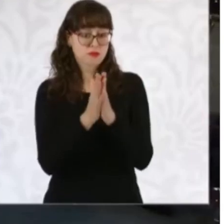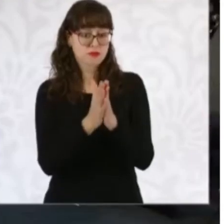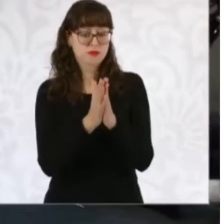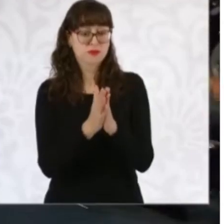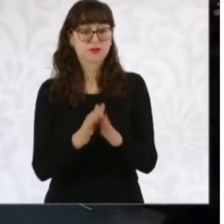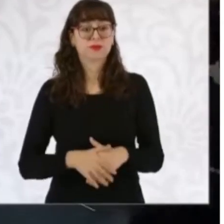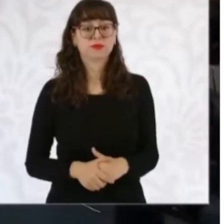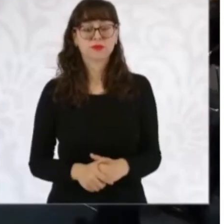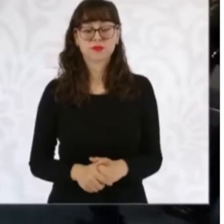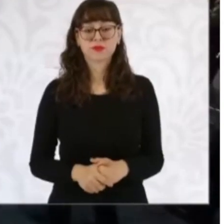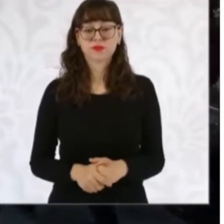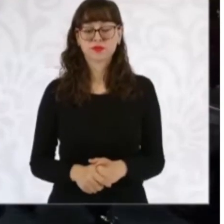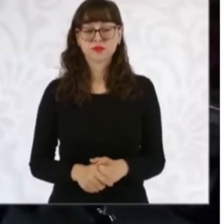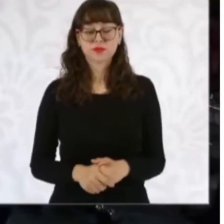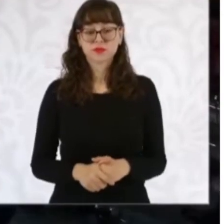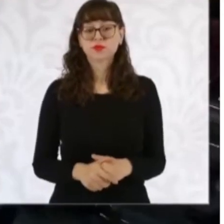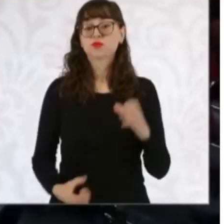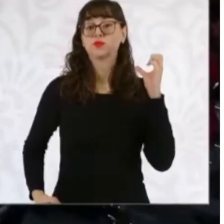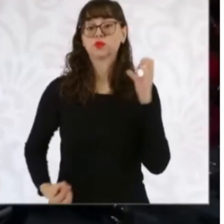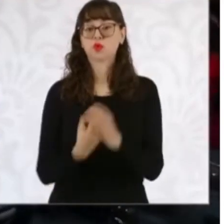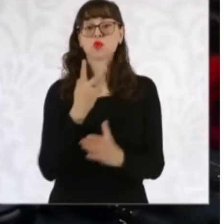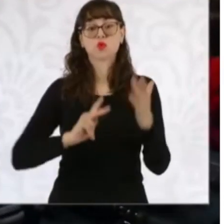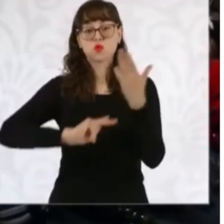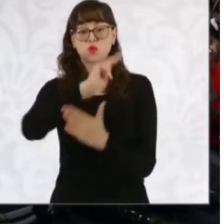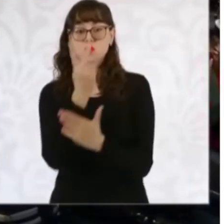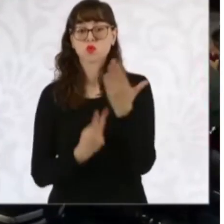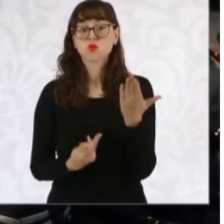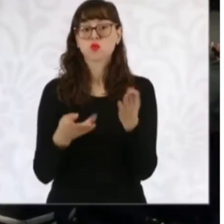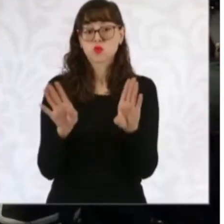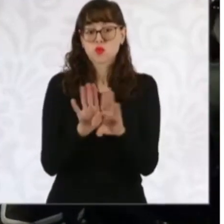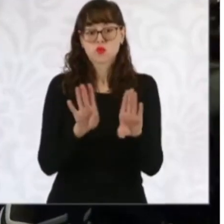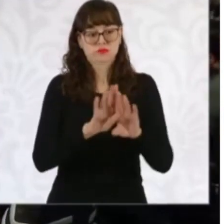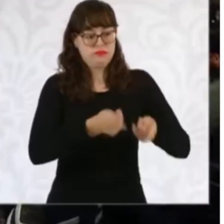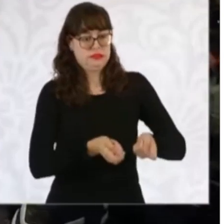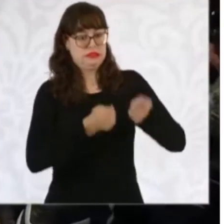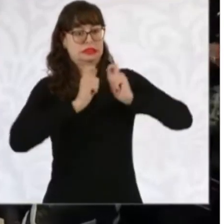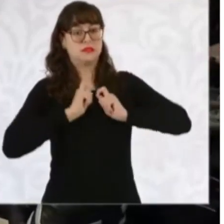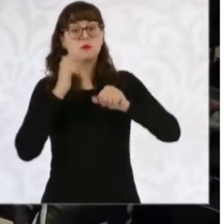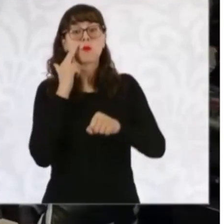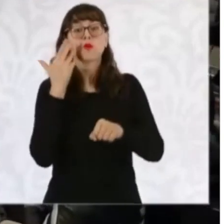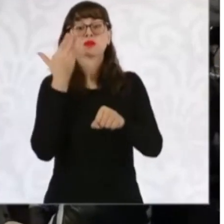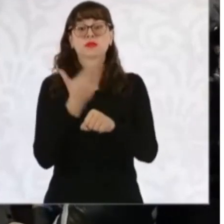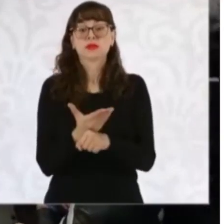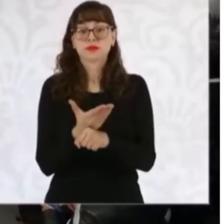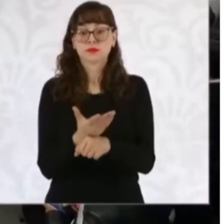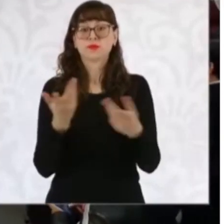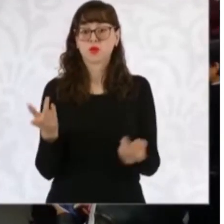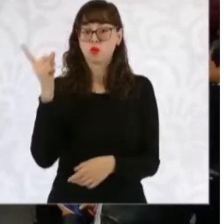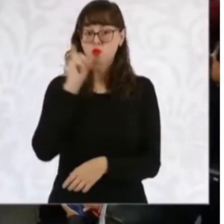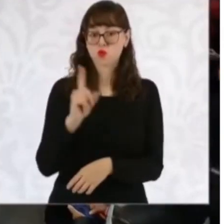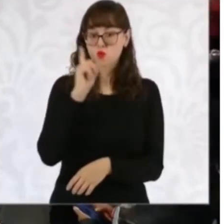¿Cómo vamos con los nuevos programas que tenemos en responsabilidad? Como ustedes saben, la pensión para mujeres